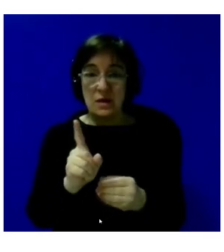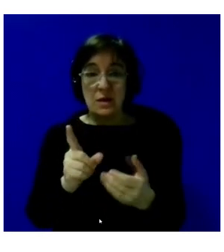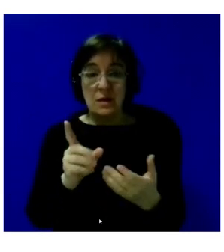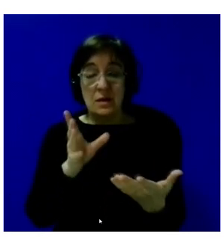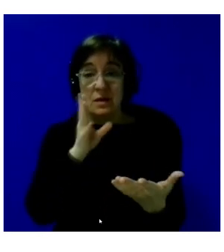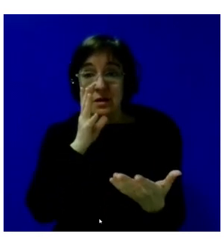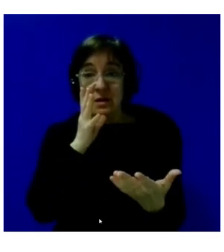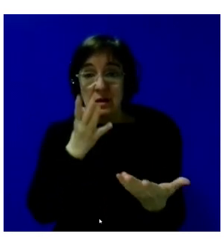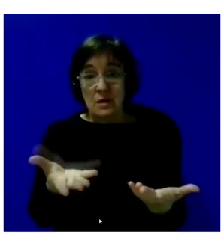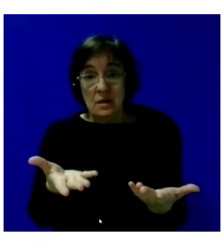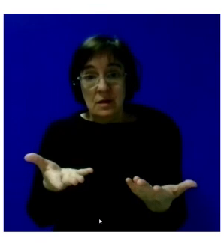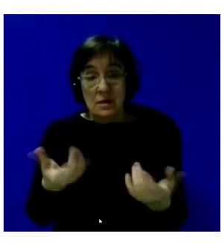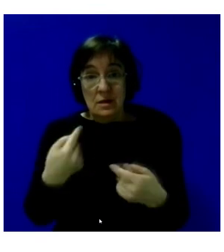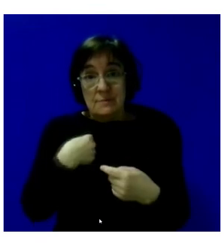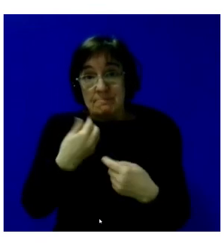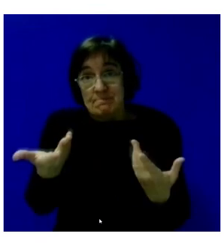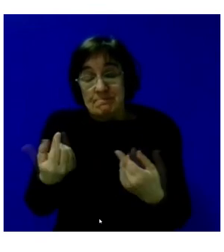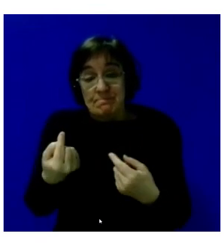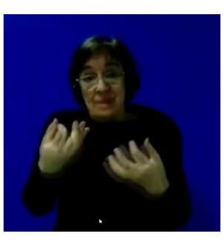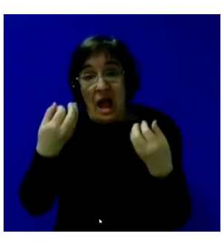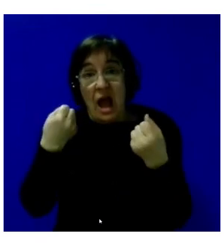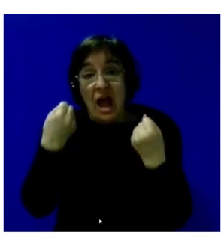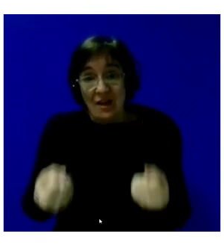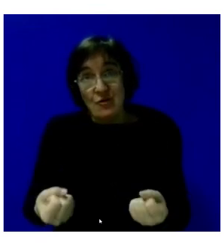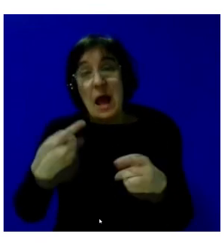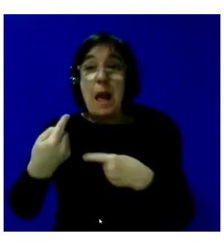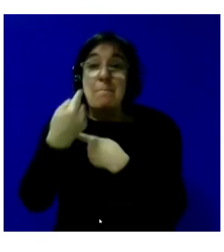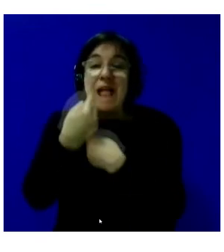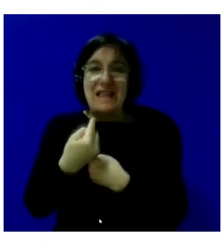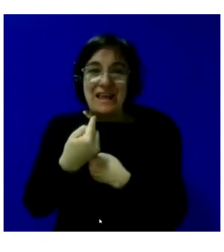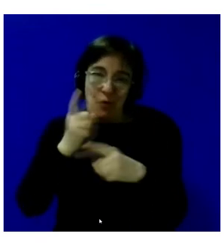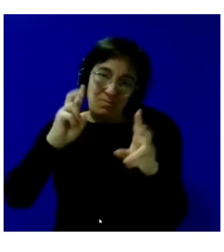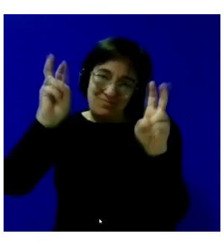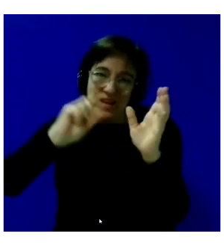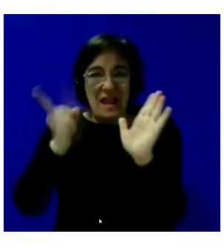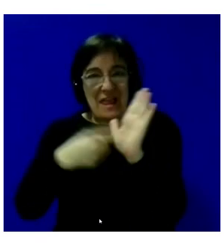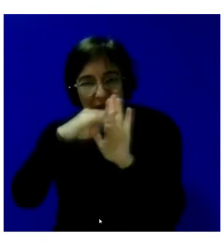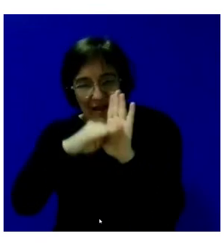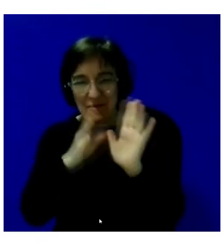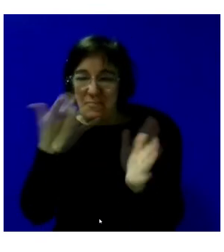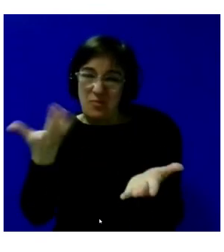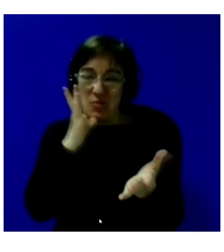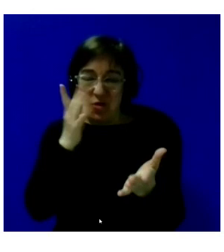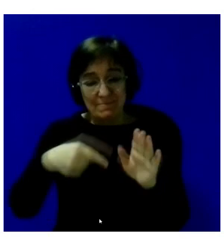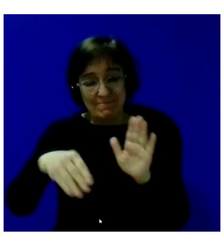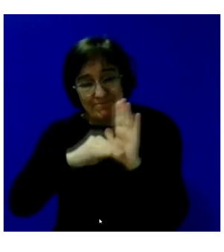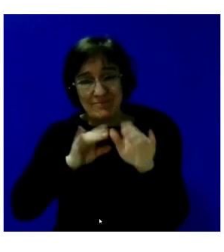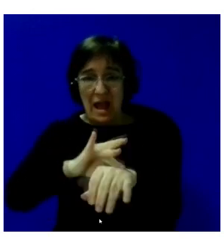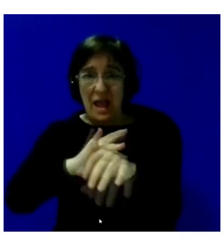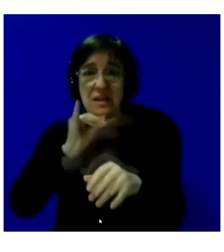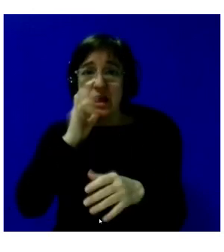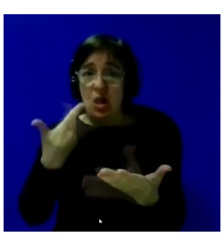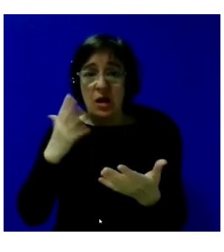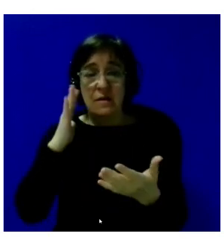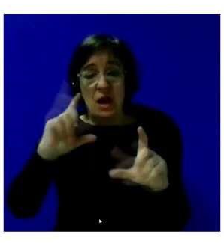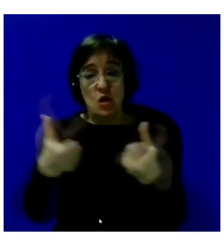imperativo legal y por razones de agenda, tengo una reunión